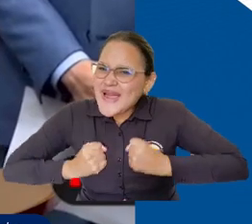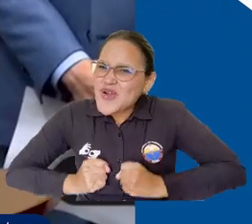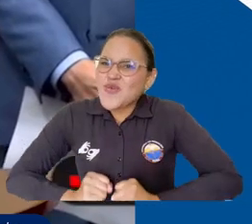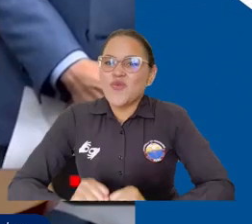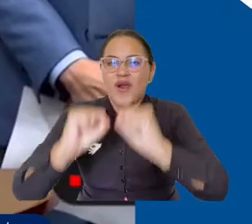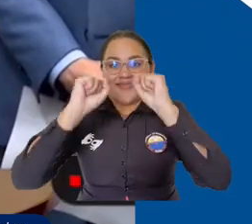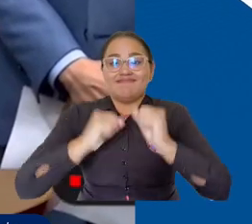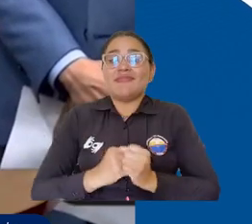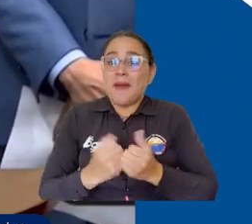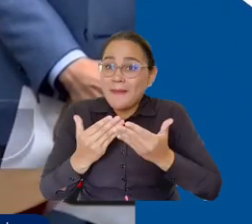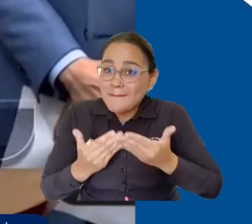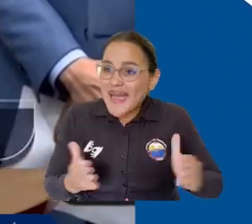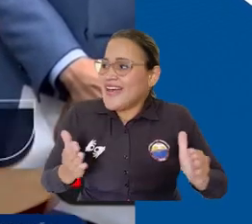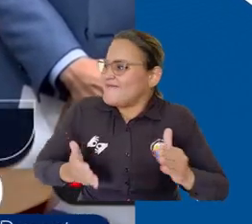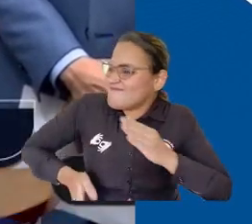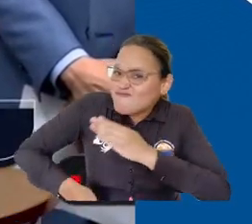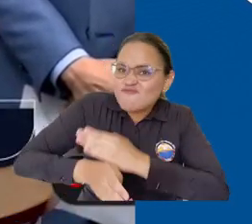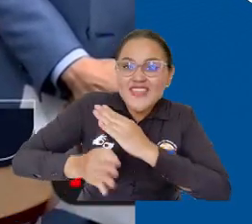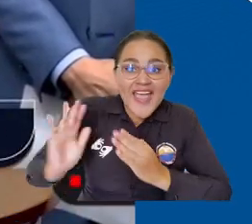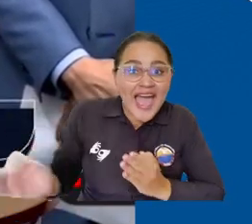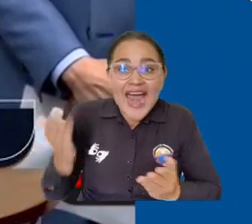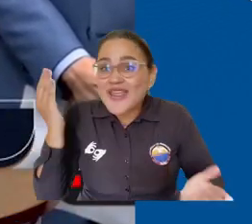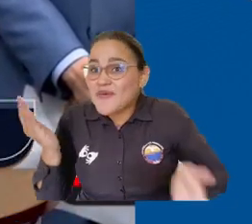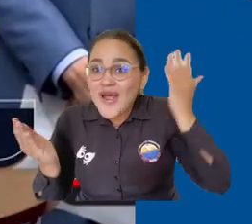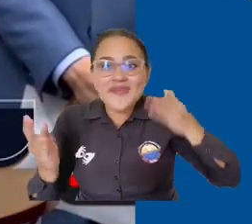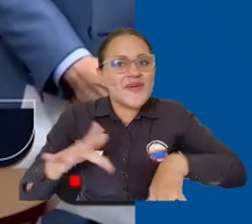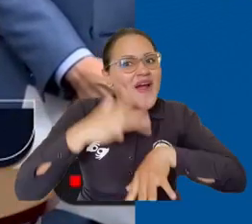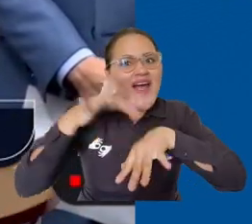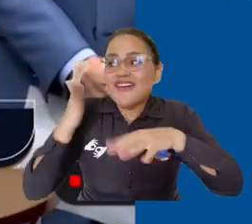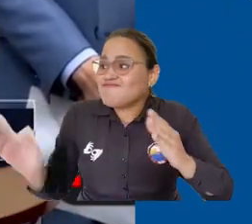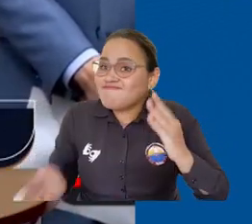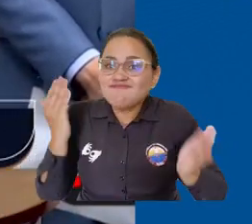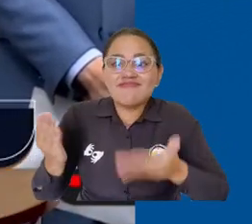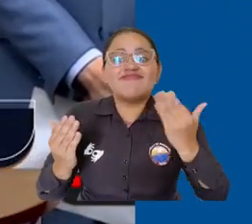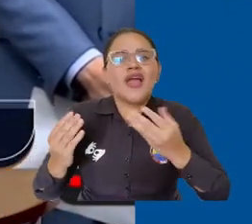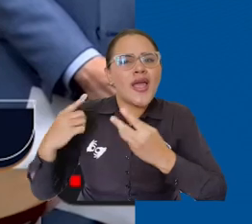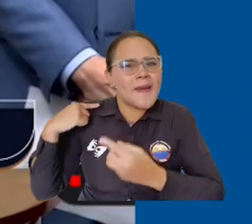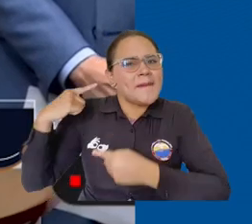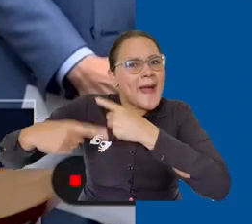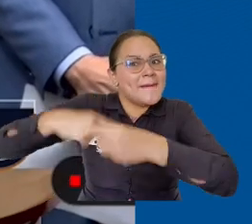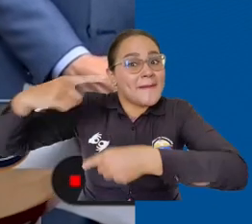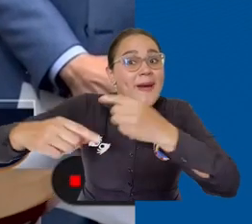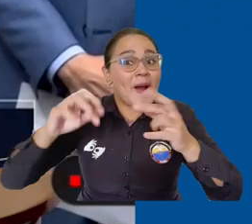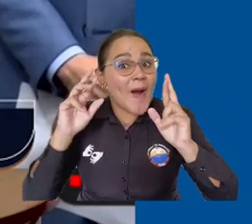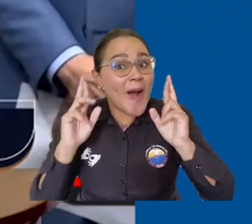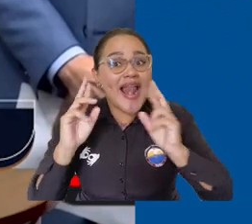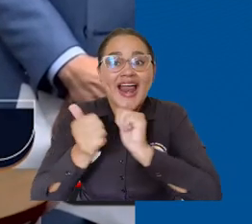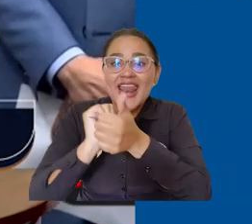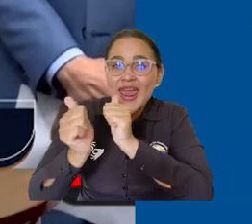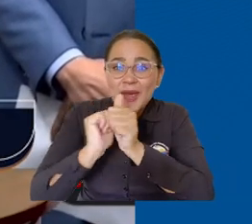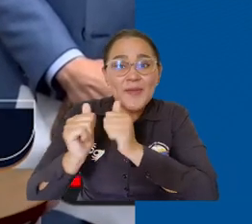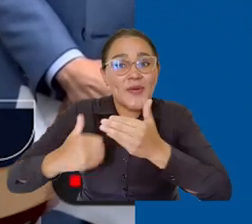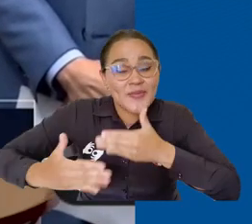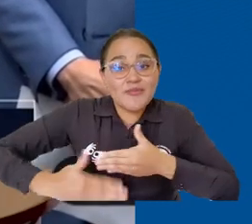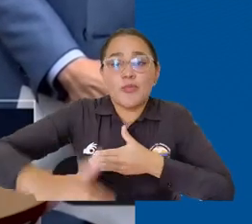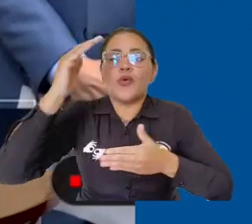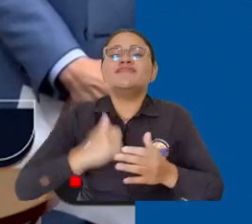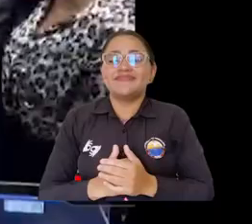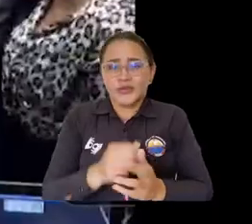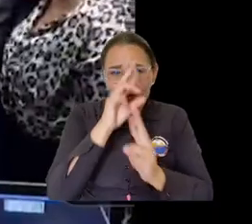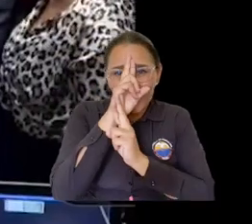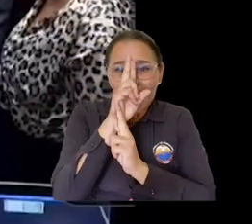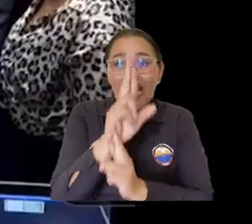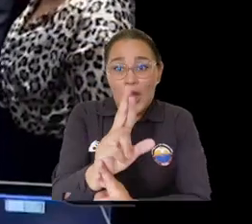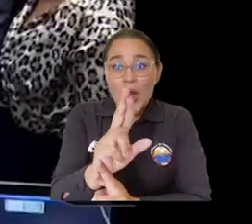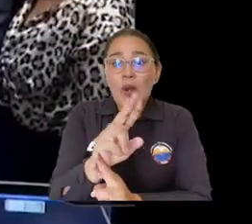sacrificando y abriendo un legado, pero más que un legado, abriendo los caminos para la nueva generación de deportistas.